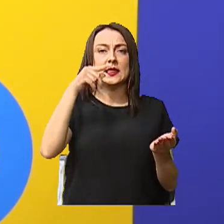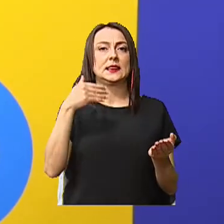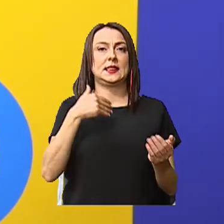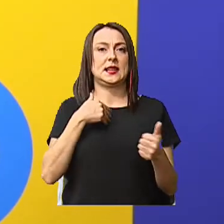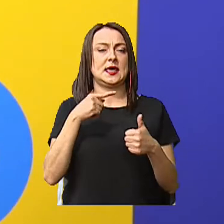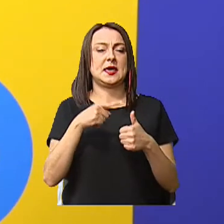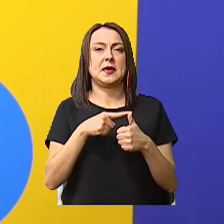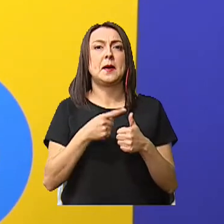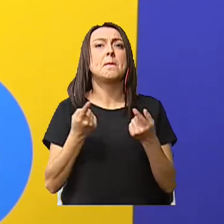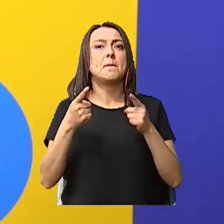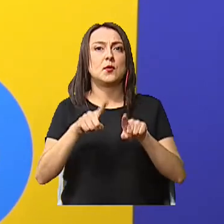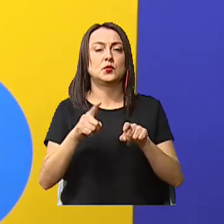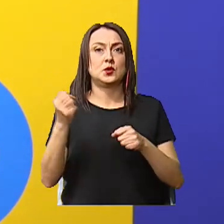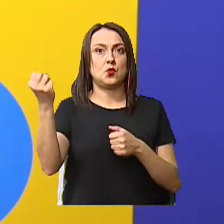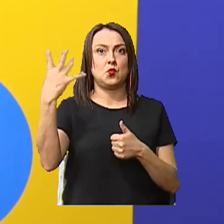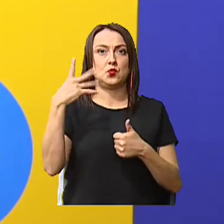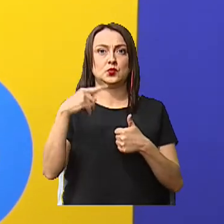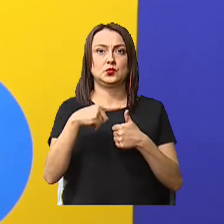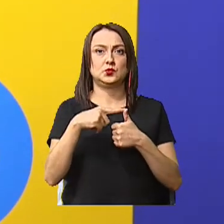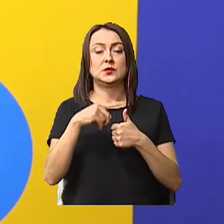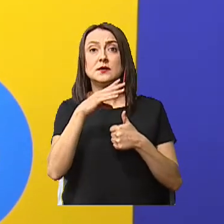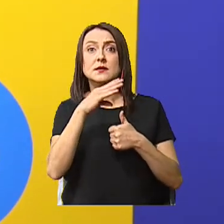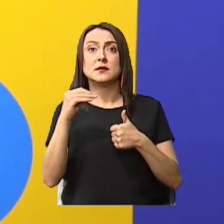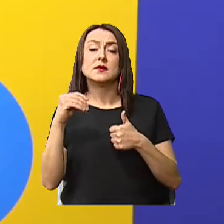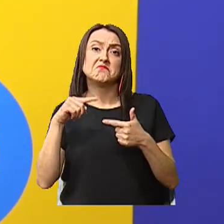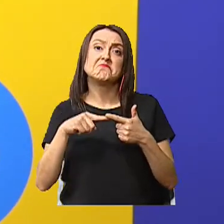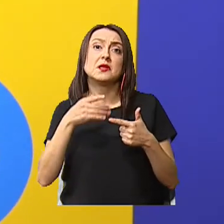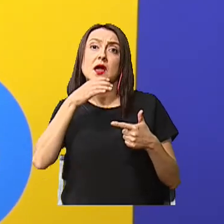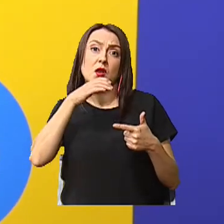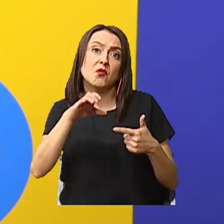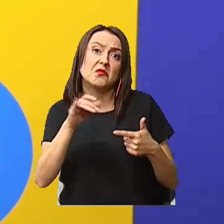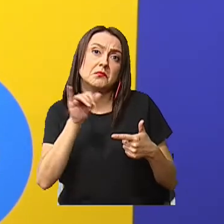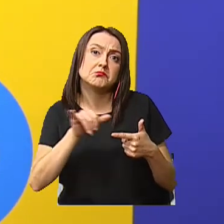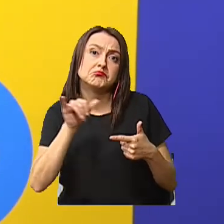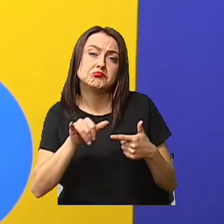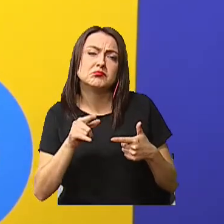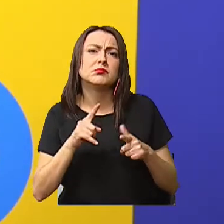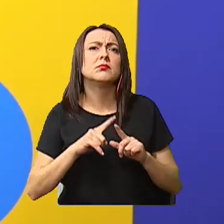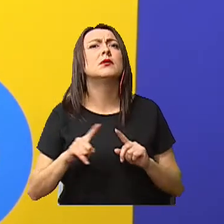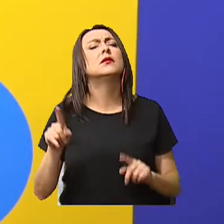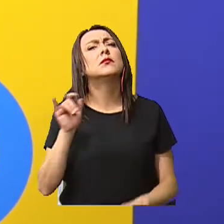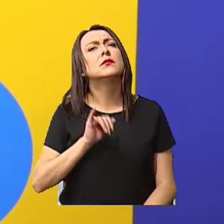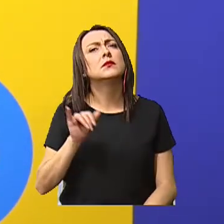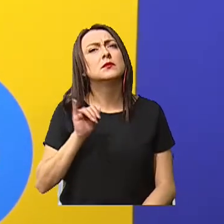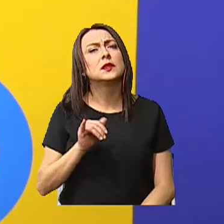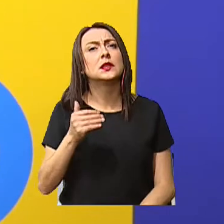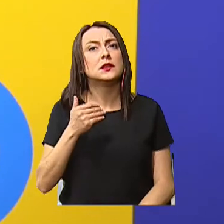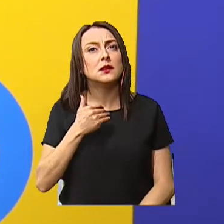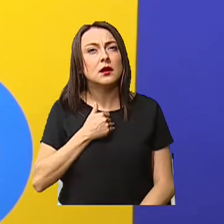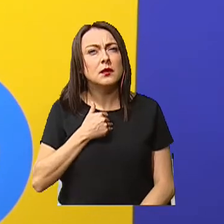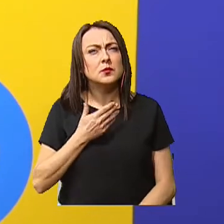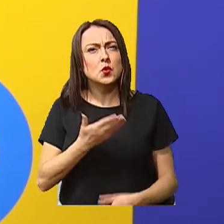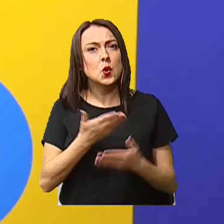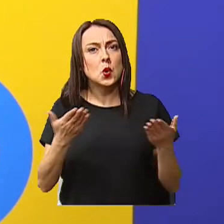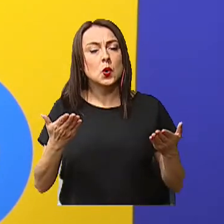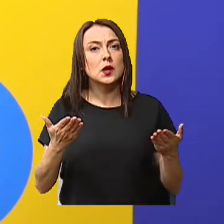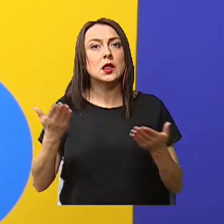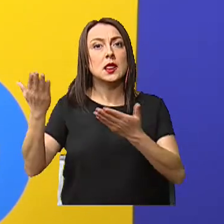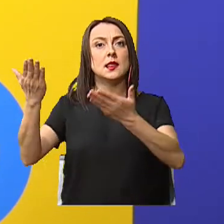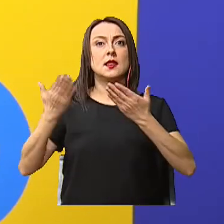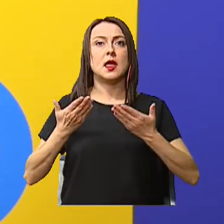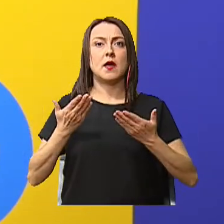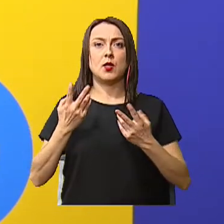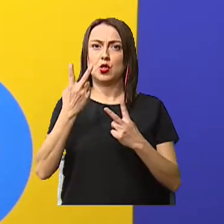elementos que producen luz y elementos que producen calor. Pero también teníamos elementos que nos daban